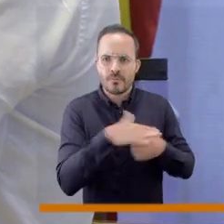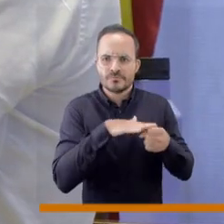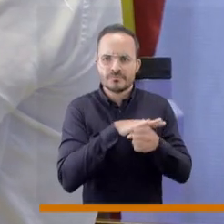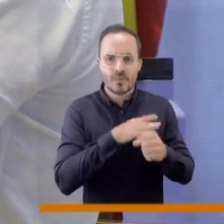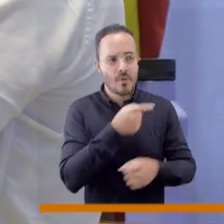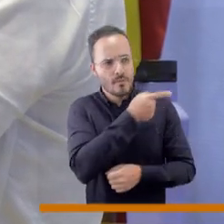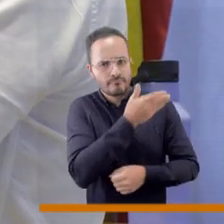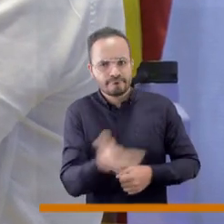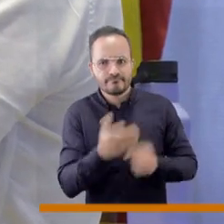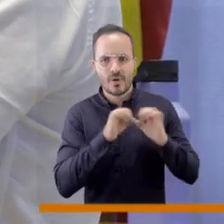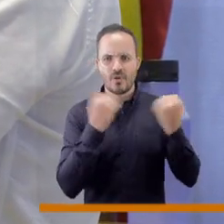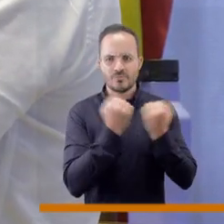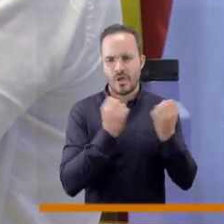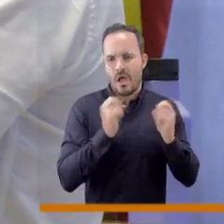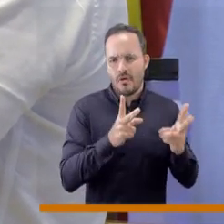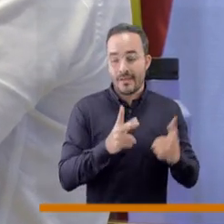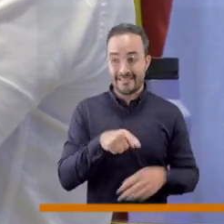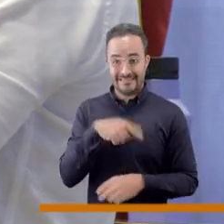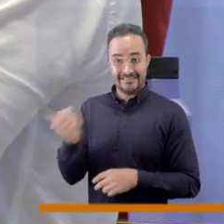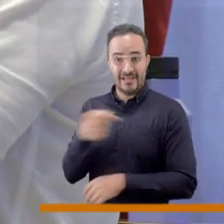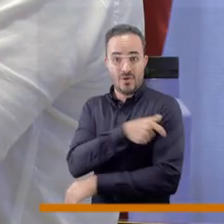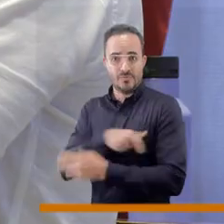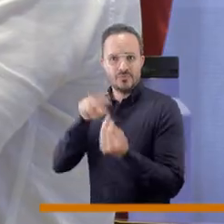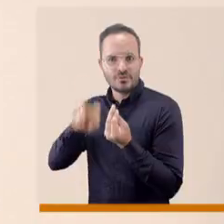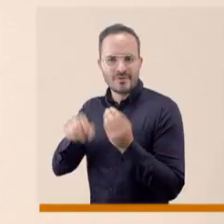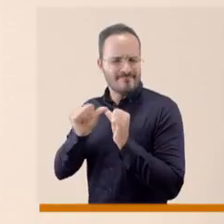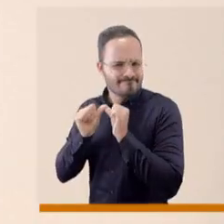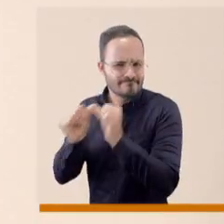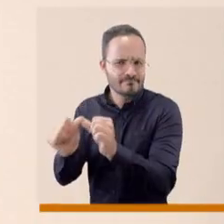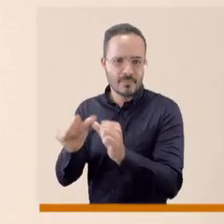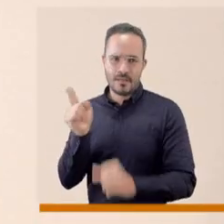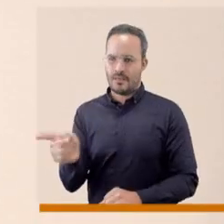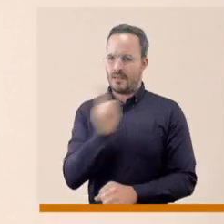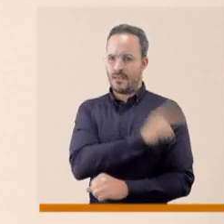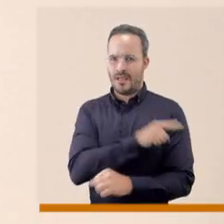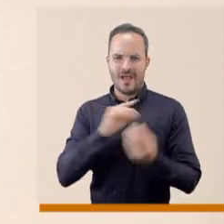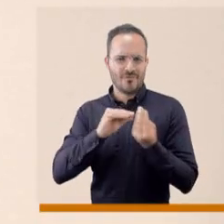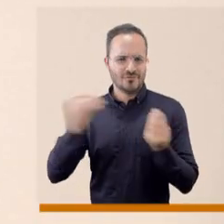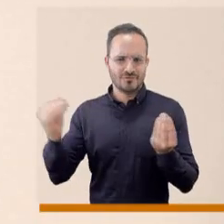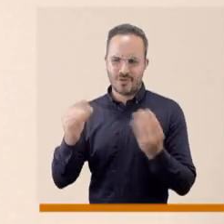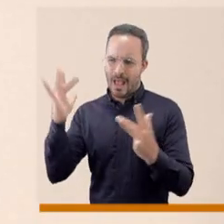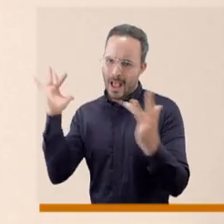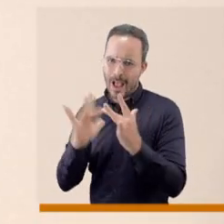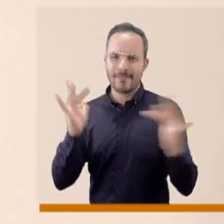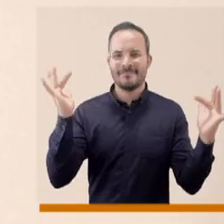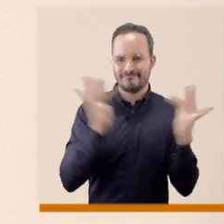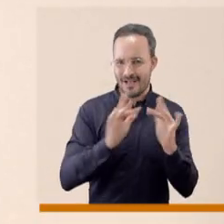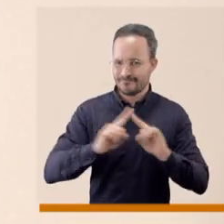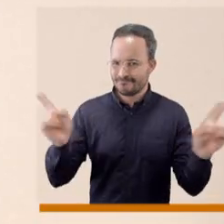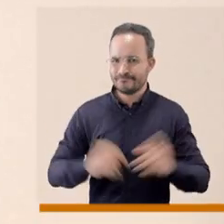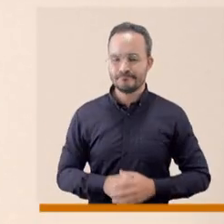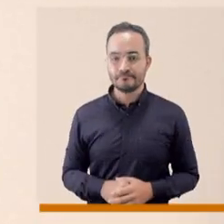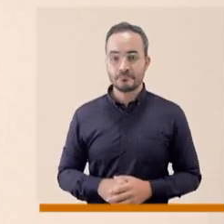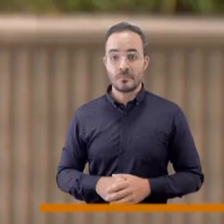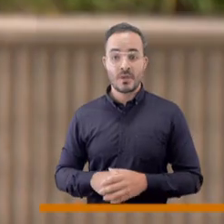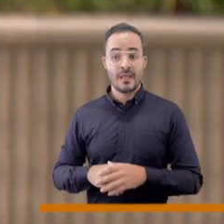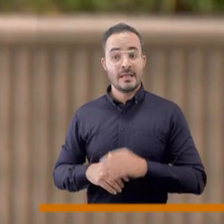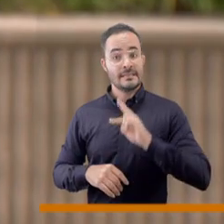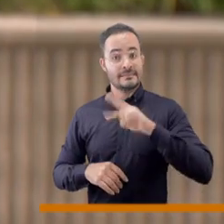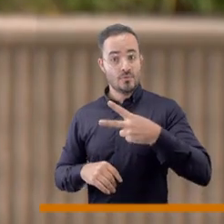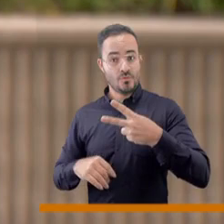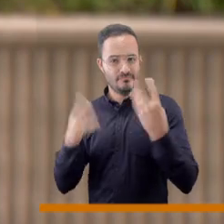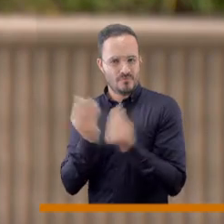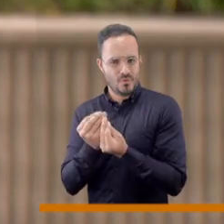y la mediación del Consejo, las tres comisiones permanentes tienen funciones muy precisas. La Comisión